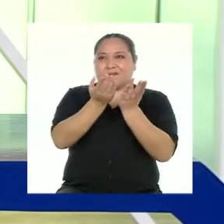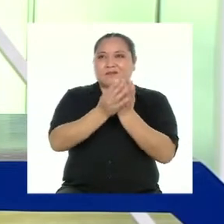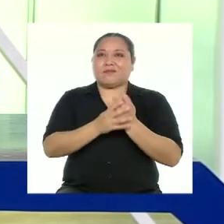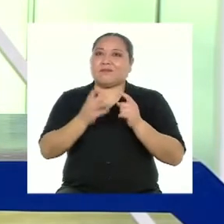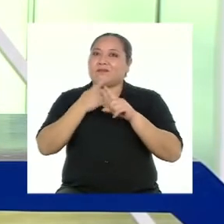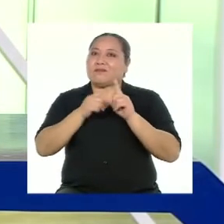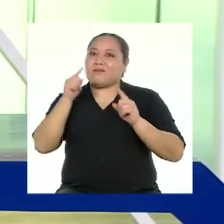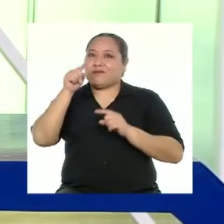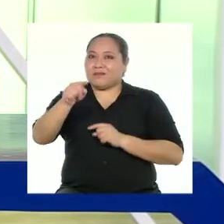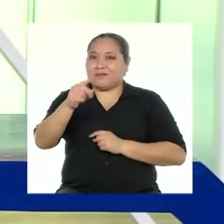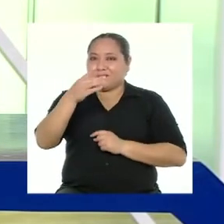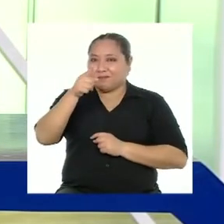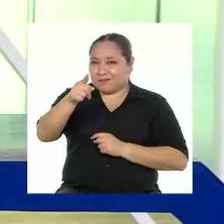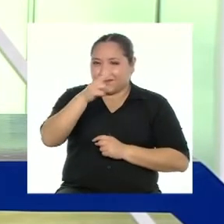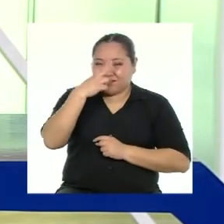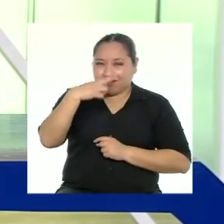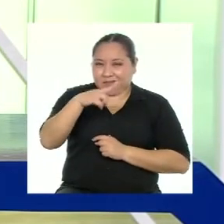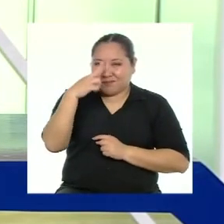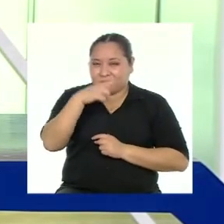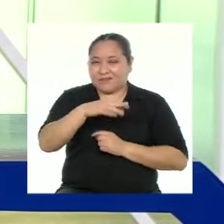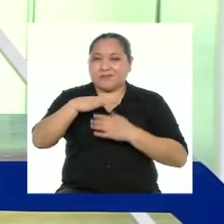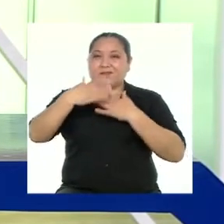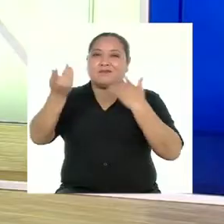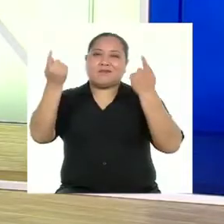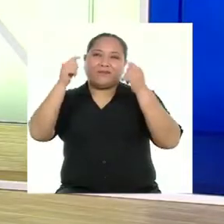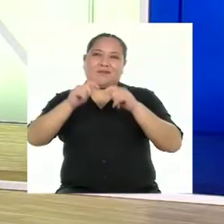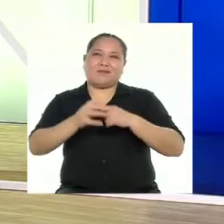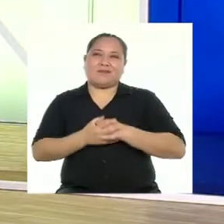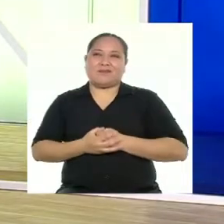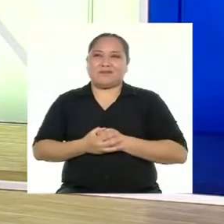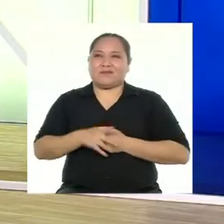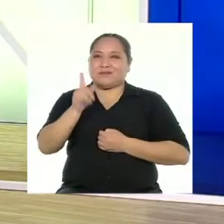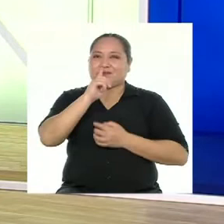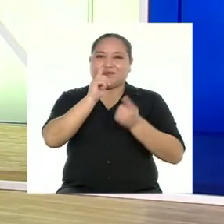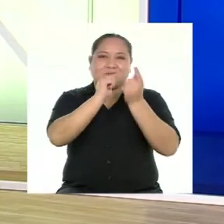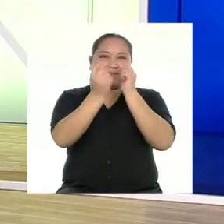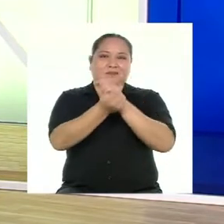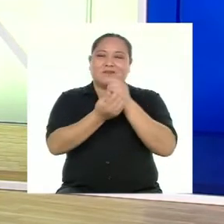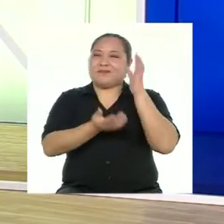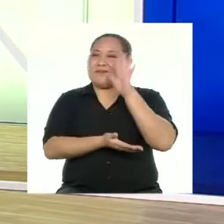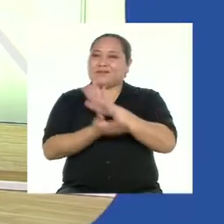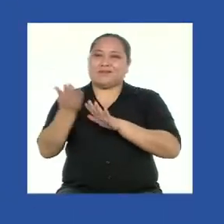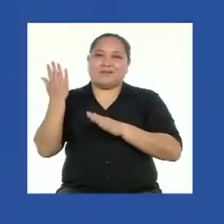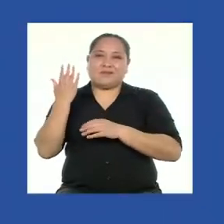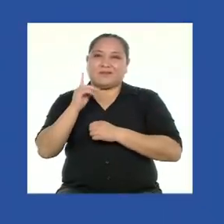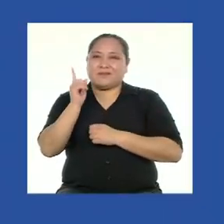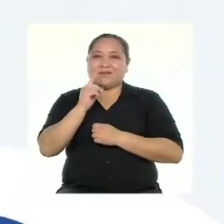Pero eso los van a conocer después de la pausa. No cambien que ya volvemos.